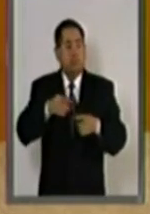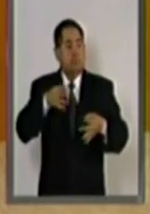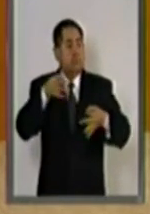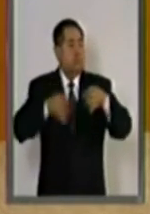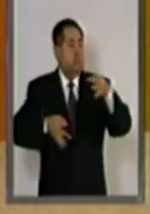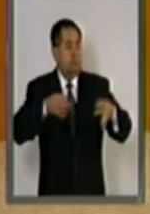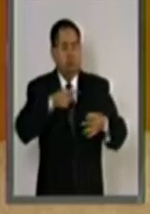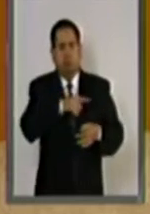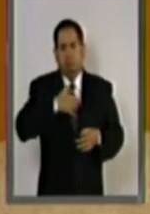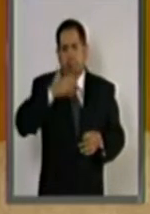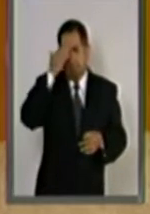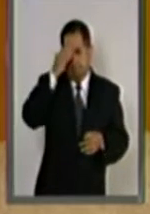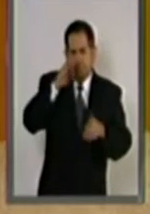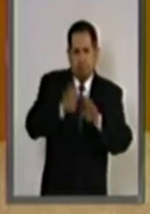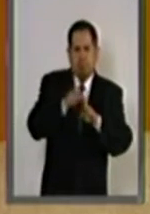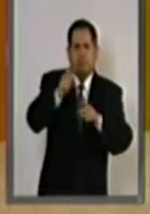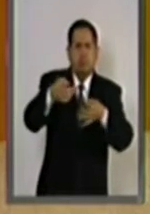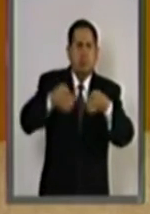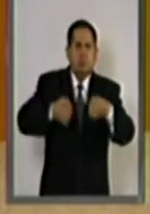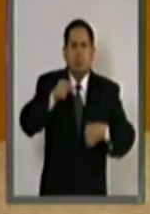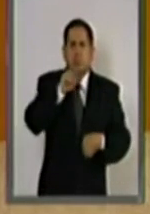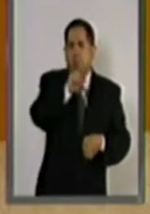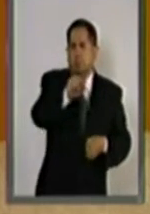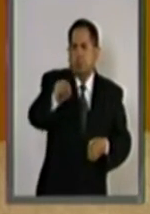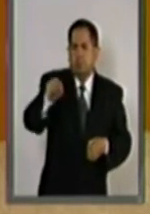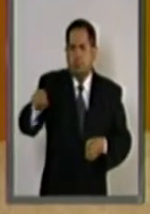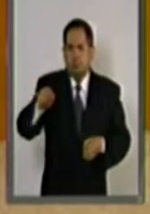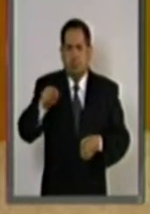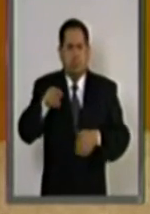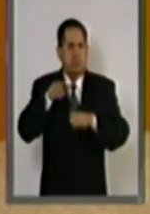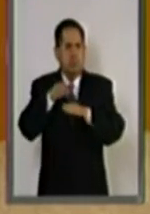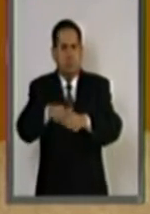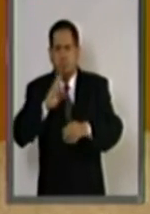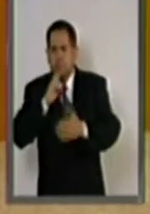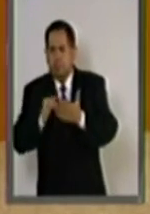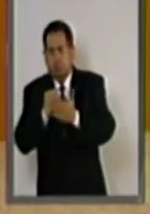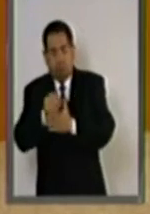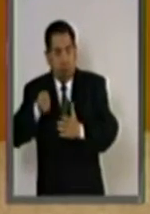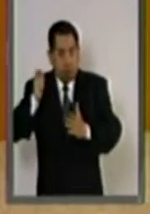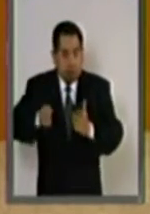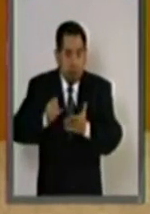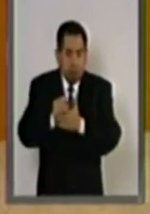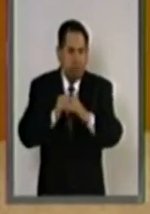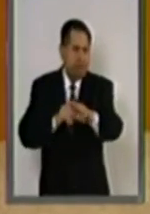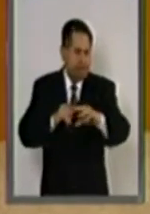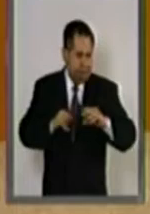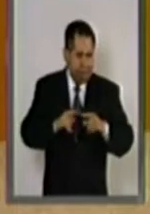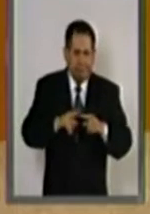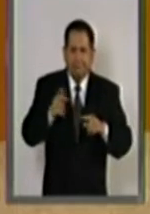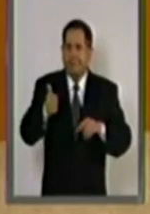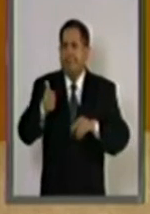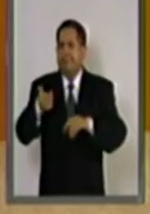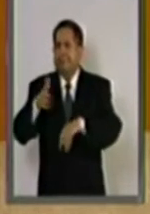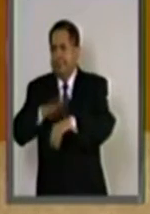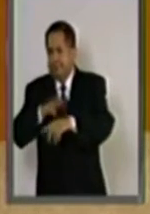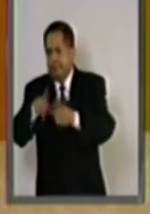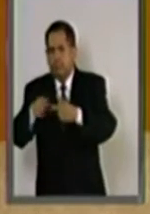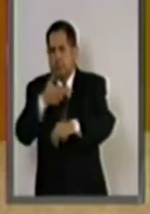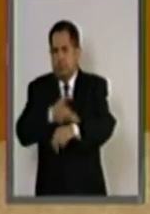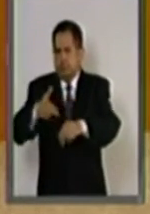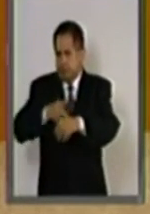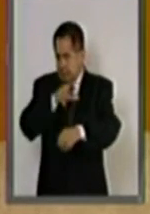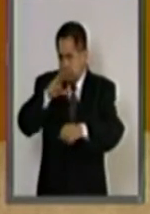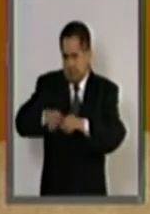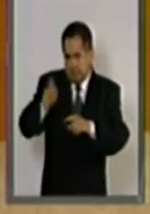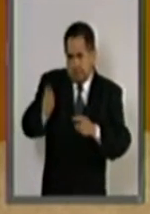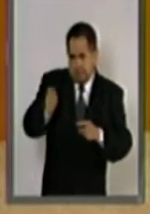conocerá de los juicios que se promuevan contra las resoluciones definitivas, actos administrativos y procedimientos